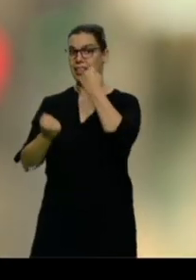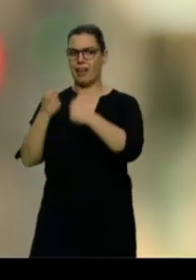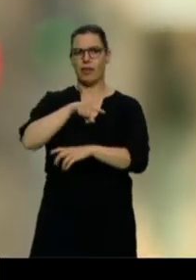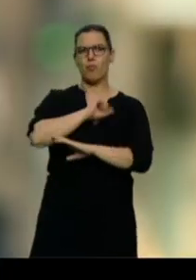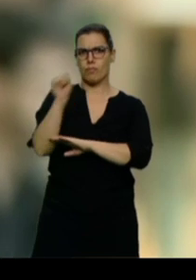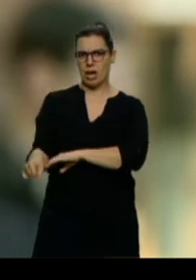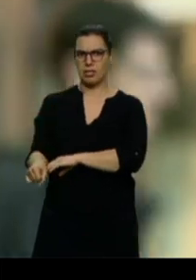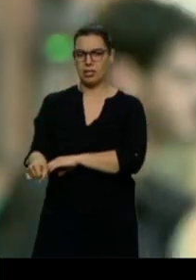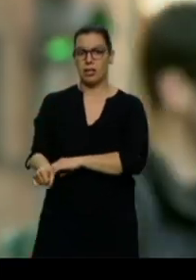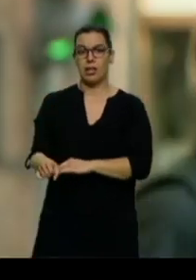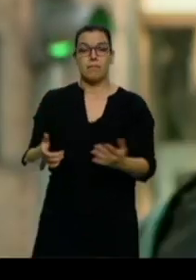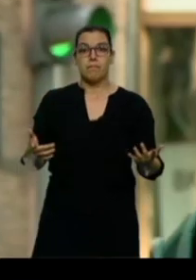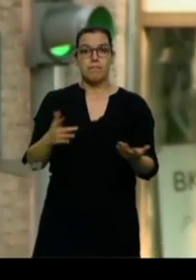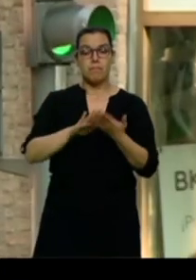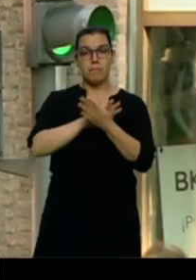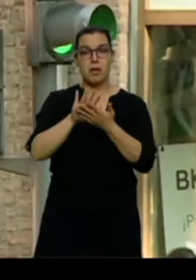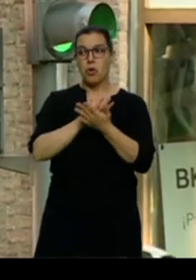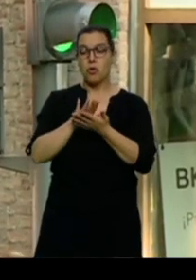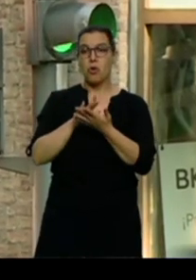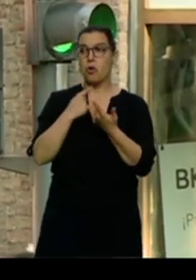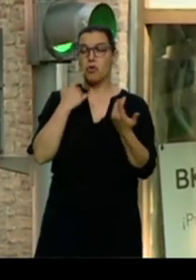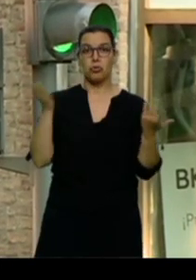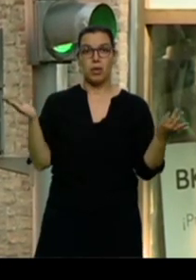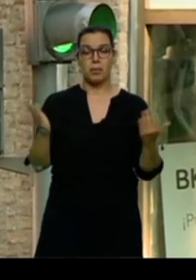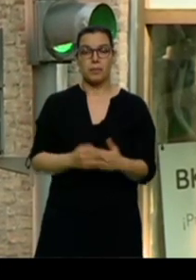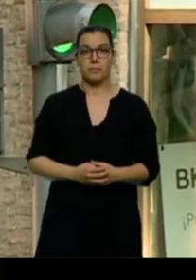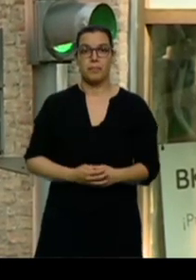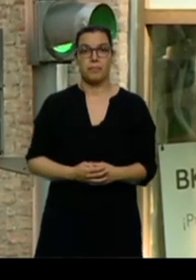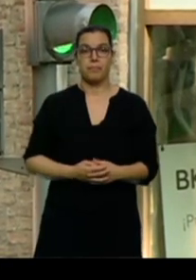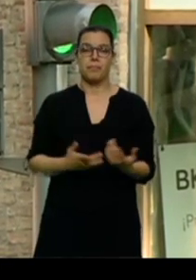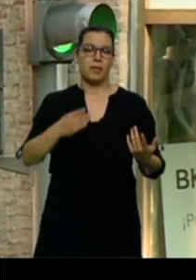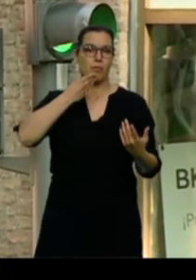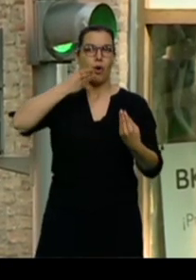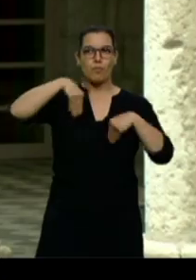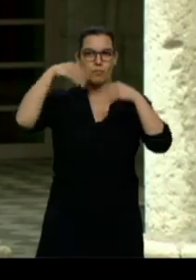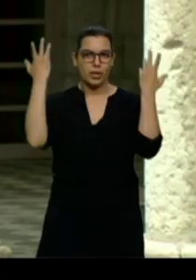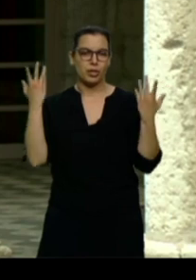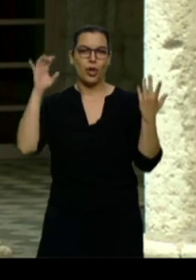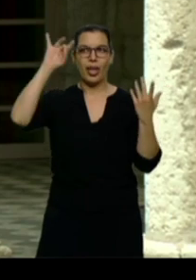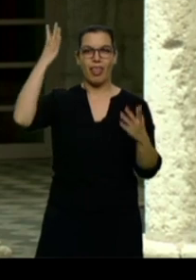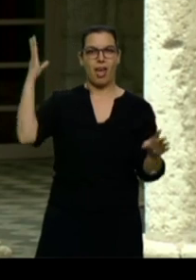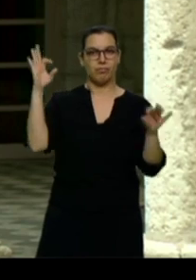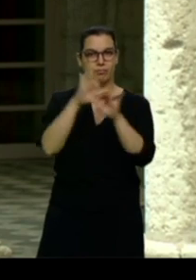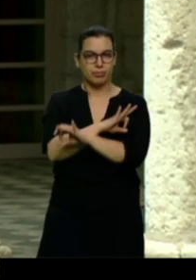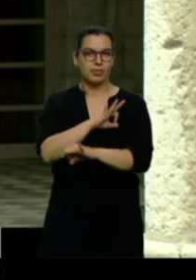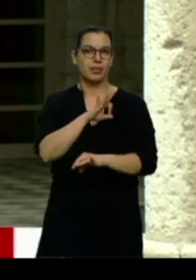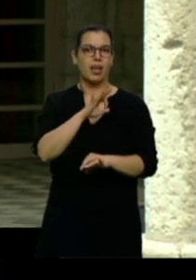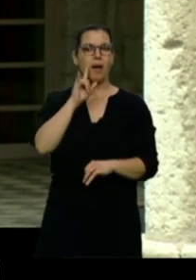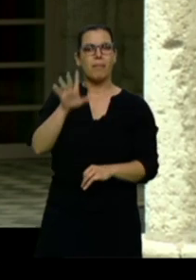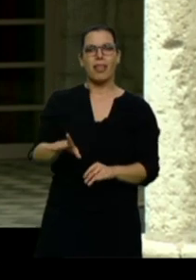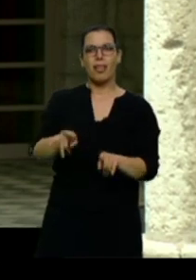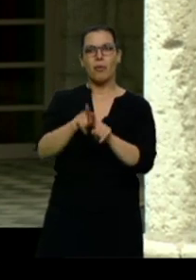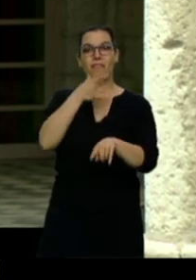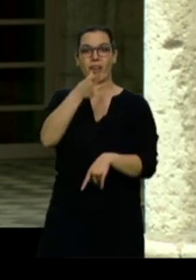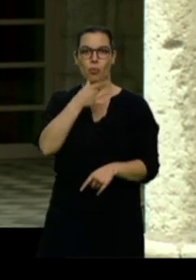apenas se habla de ello. Por supuesto que hay tabú. Hay muchos mitos, hay muchas ideas equivocadas. Parece que da vergüenza expresar. De hecho, la gente